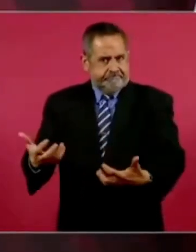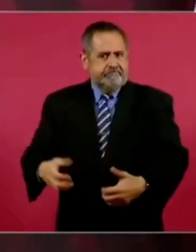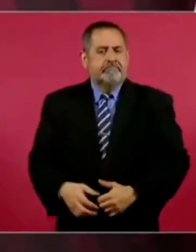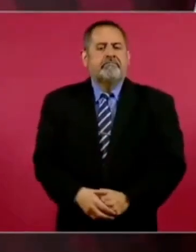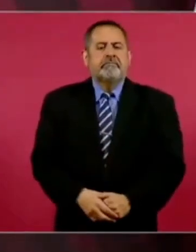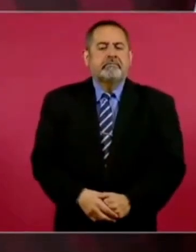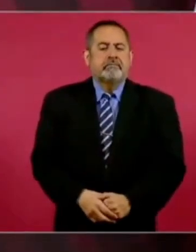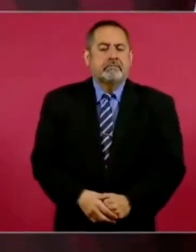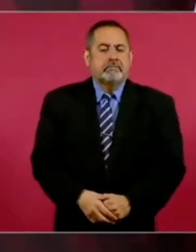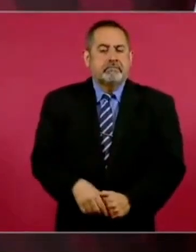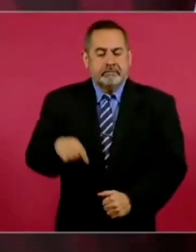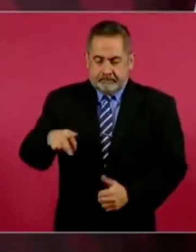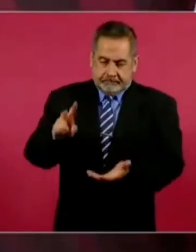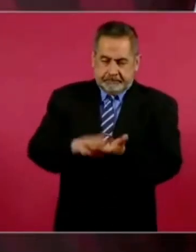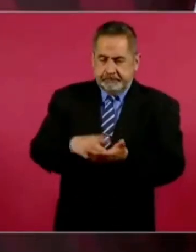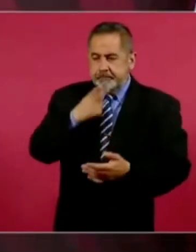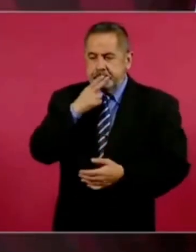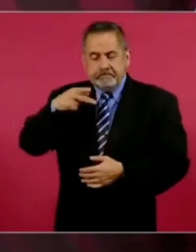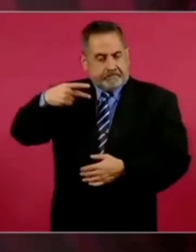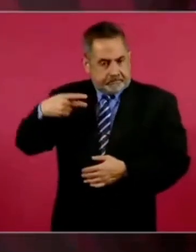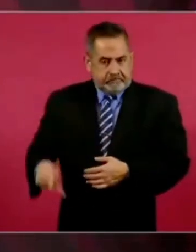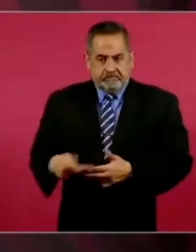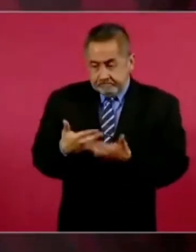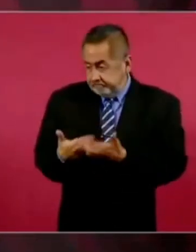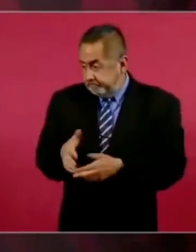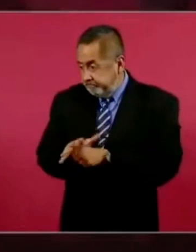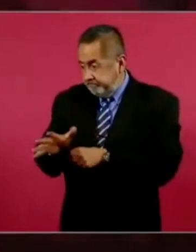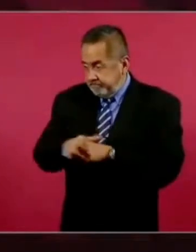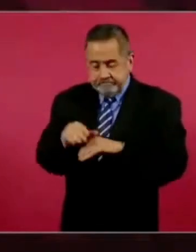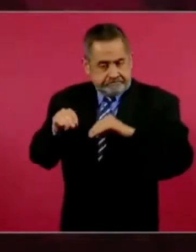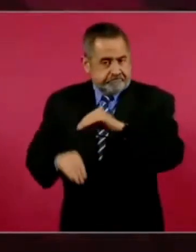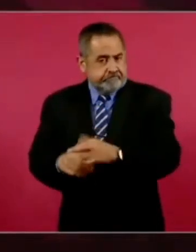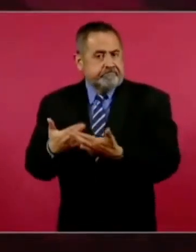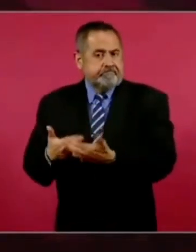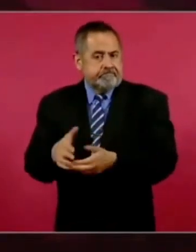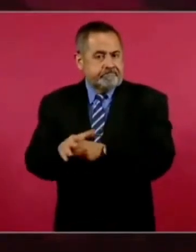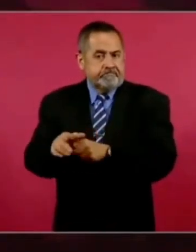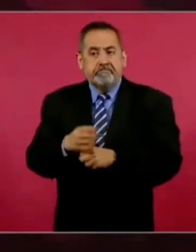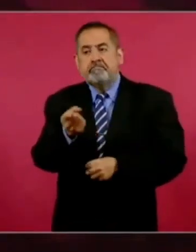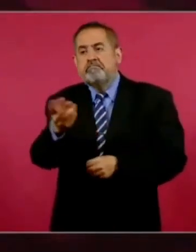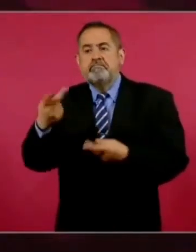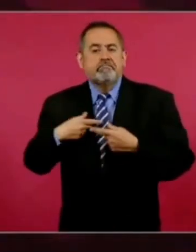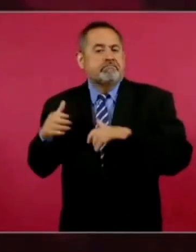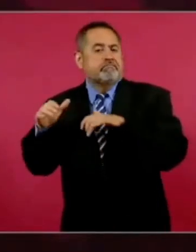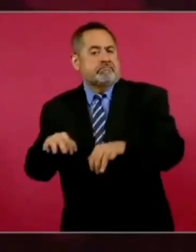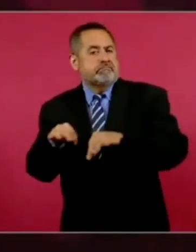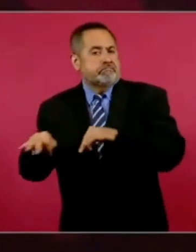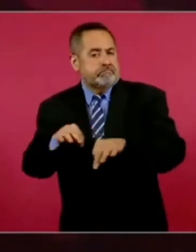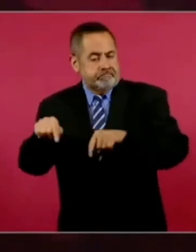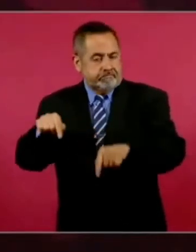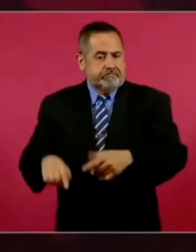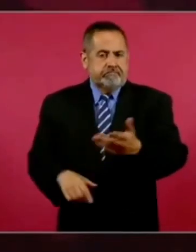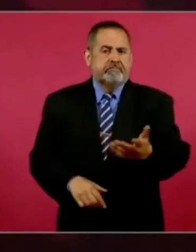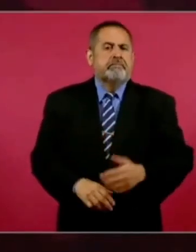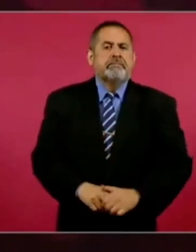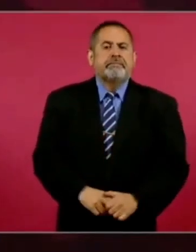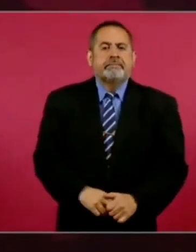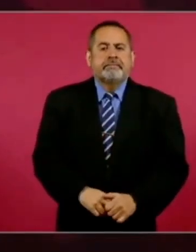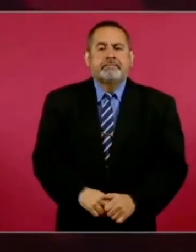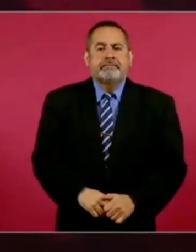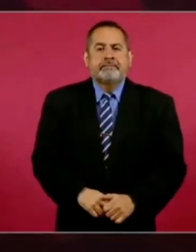Vamos a darle valor agregado a nuestra materia prima, vamos a que haya trabajo en México. Imagínense la